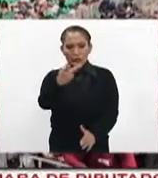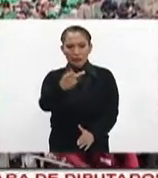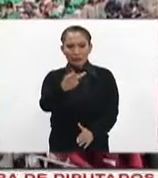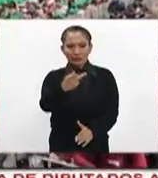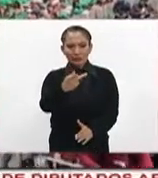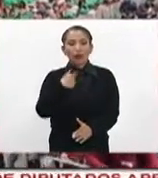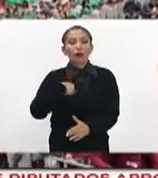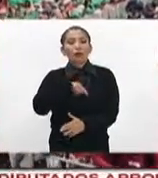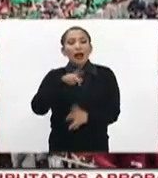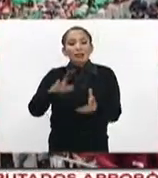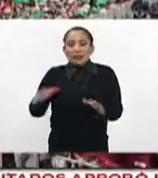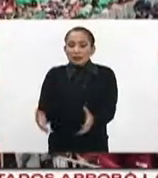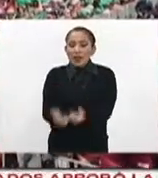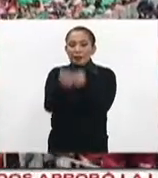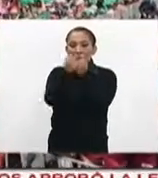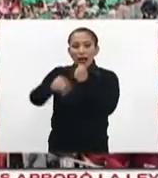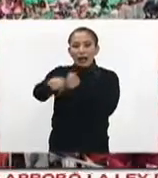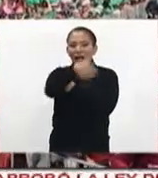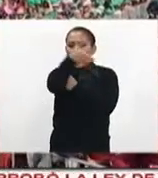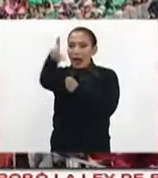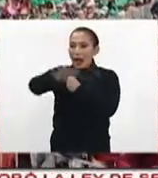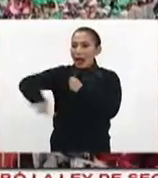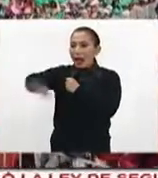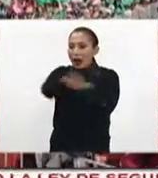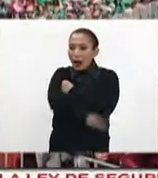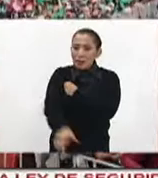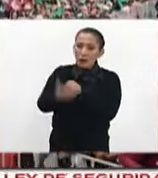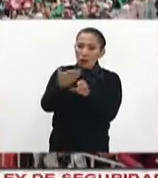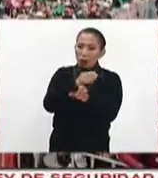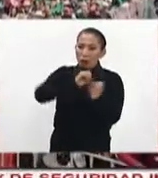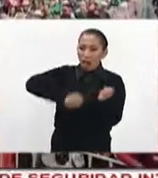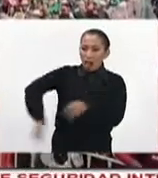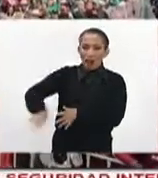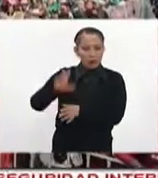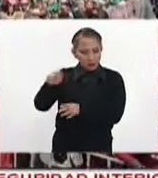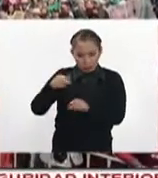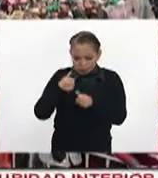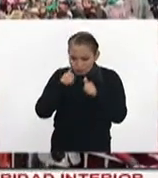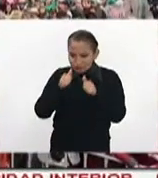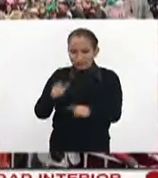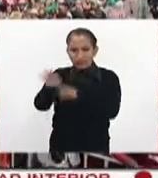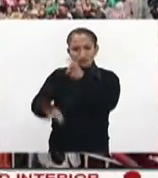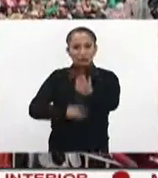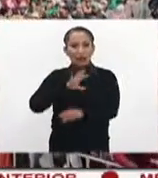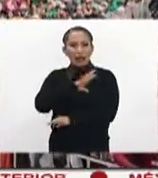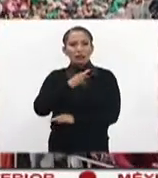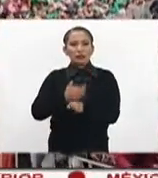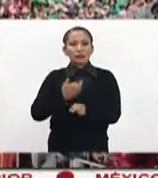Se va a rescatar al campo del abandono en que se encuentra.